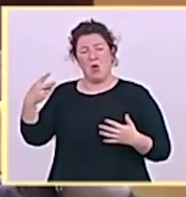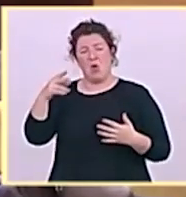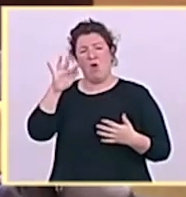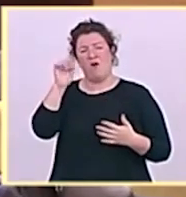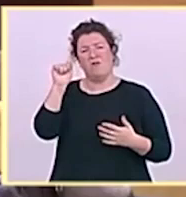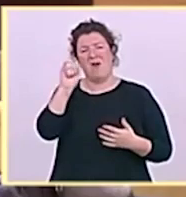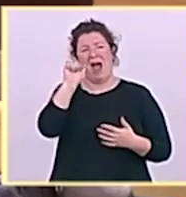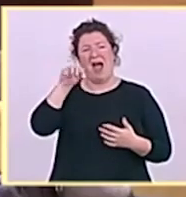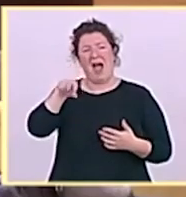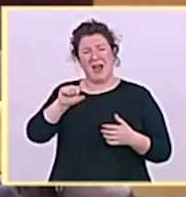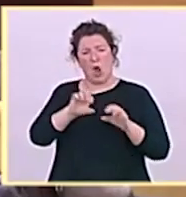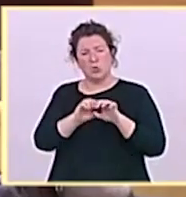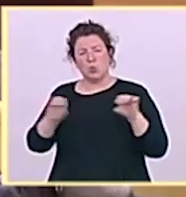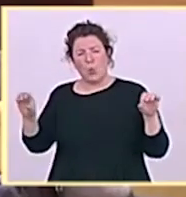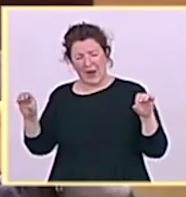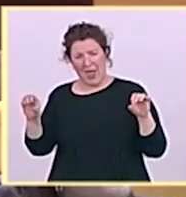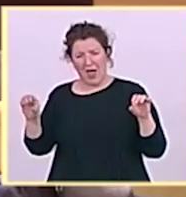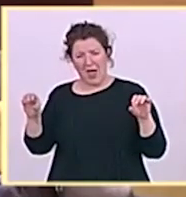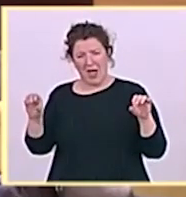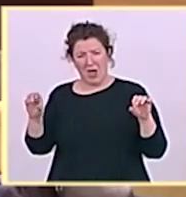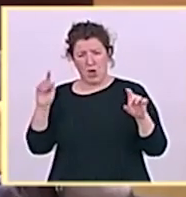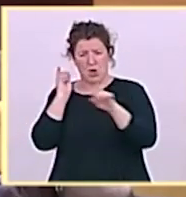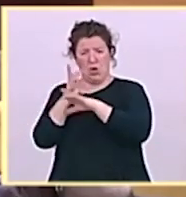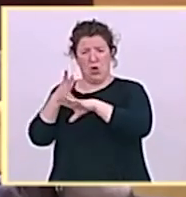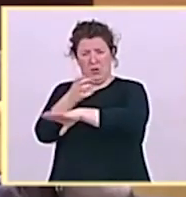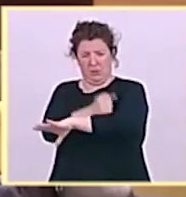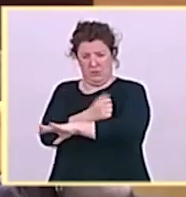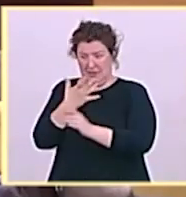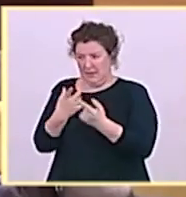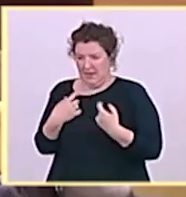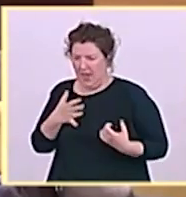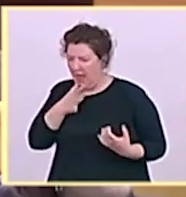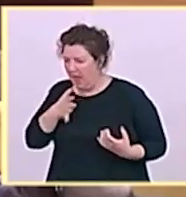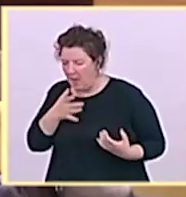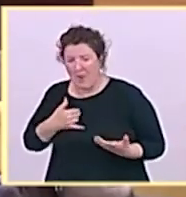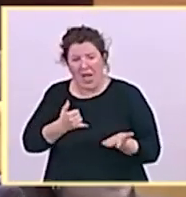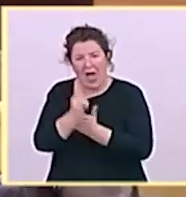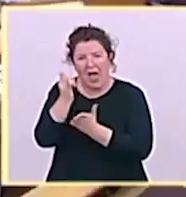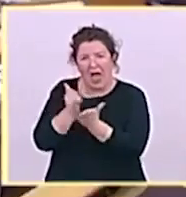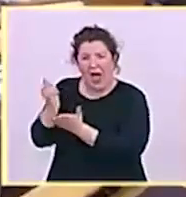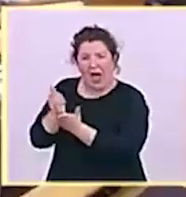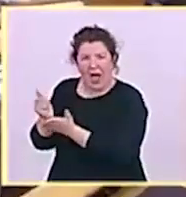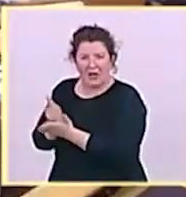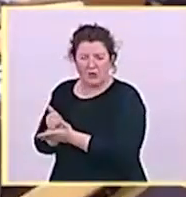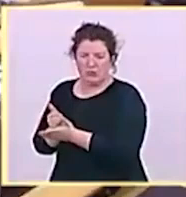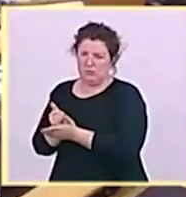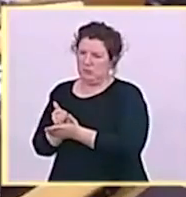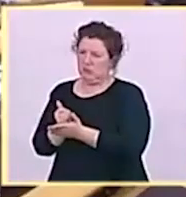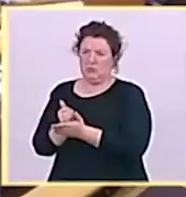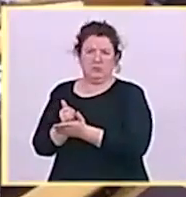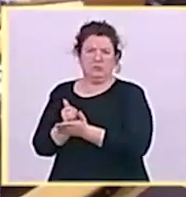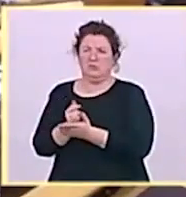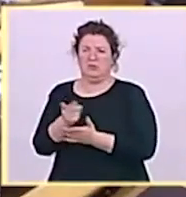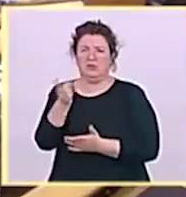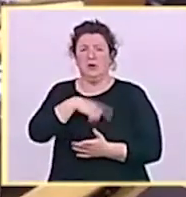principal motor económico del país? Lo dicho, se apagaron los focos se olvidaron los palmeros Gracias Muy bien Gracias.